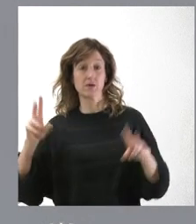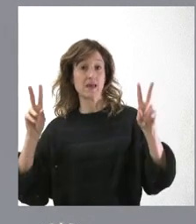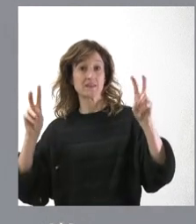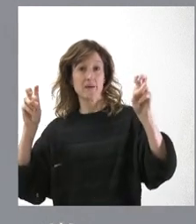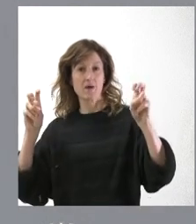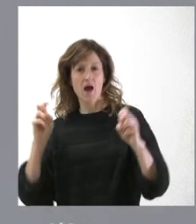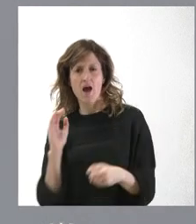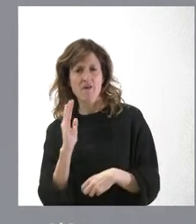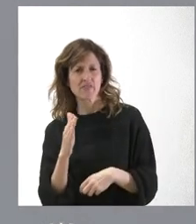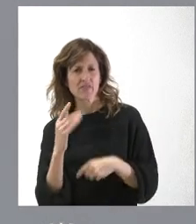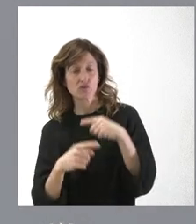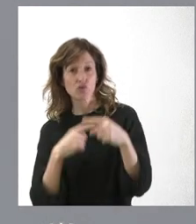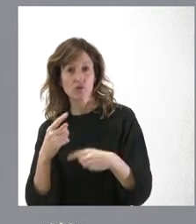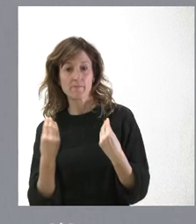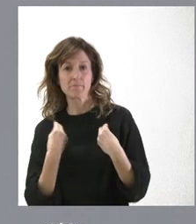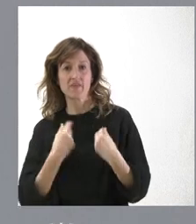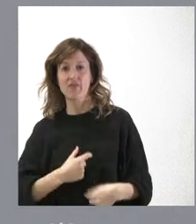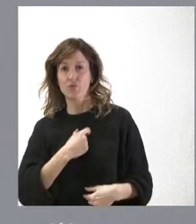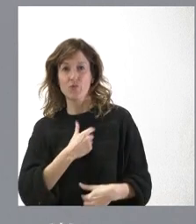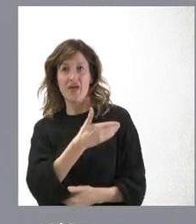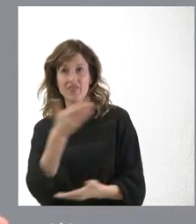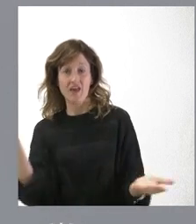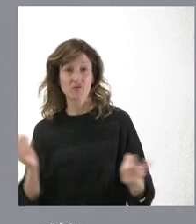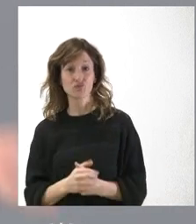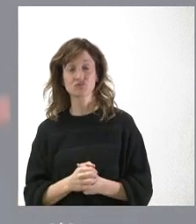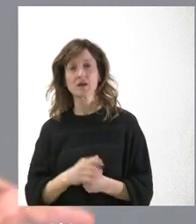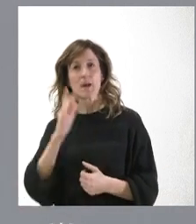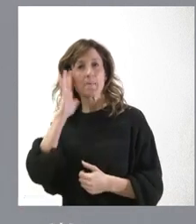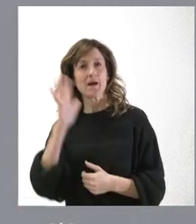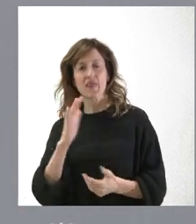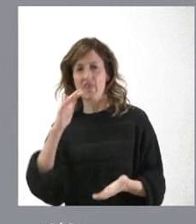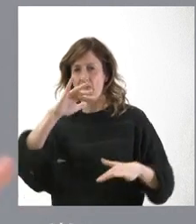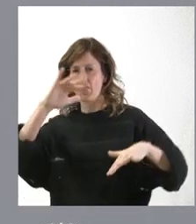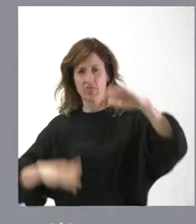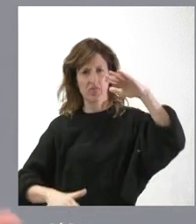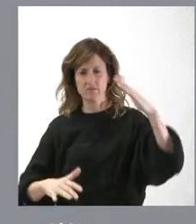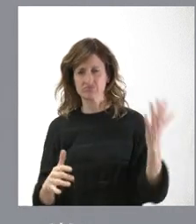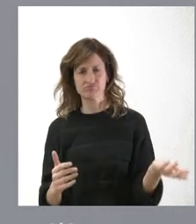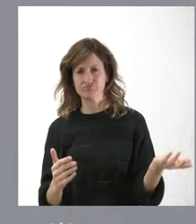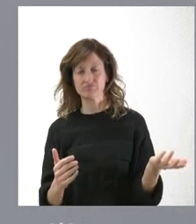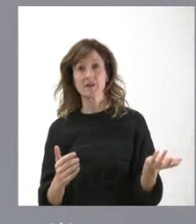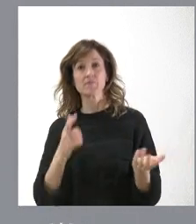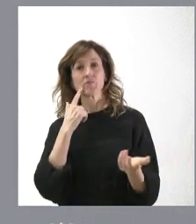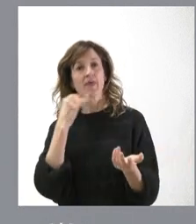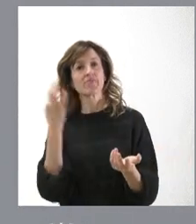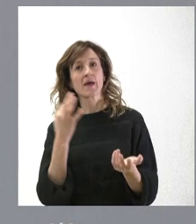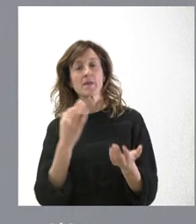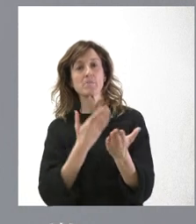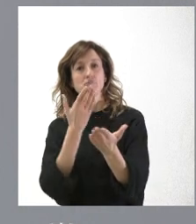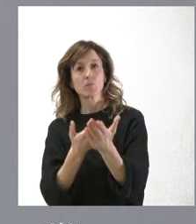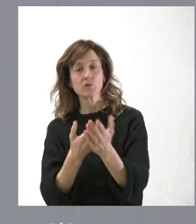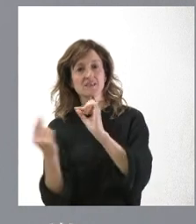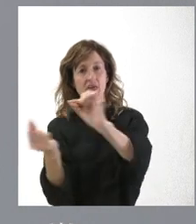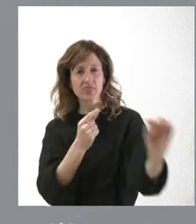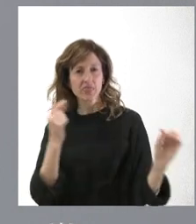afectan todos los días a la vida de los ciudadanos. Y, por tanto, nos parece algo totalmente desequilibrado y hubiera sido muy razonable una propuesta de más